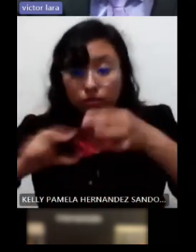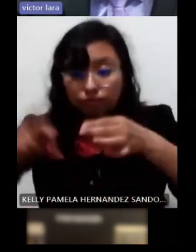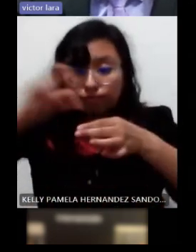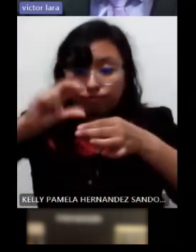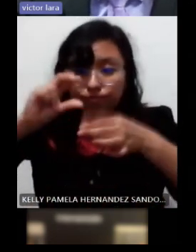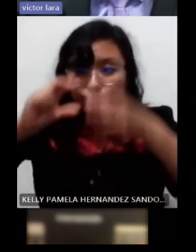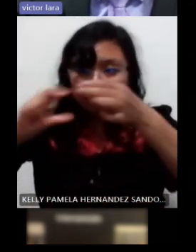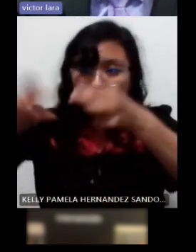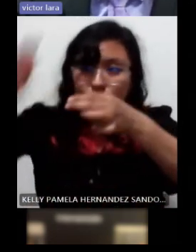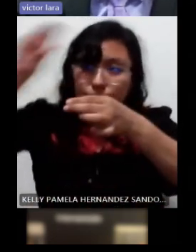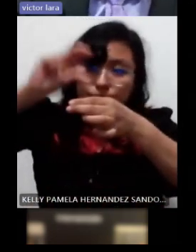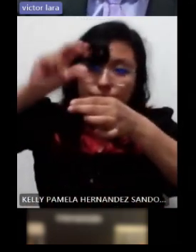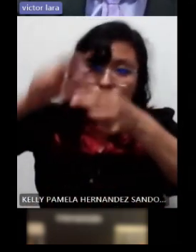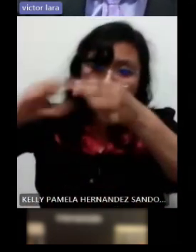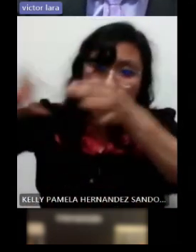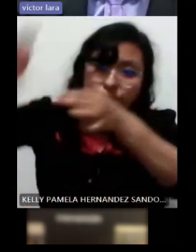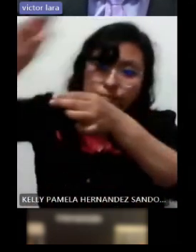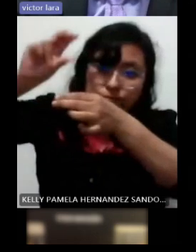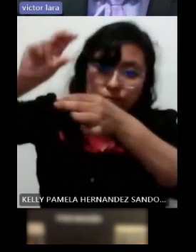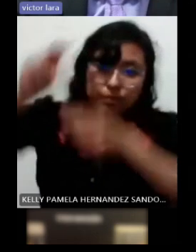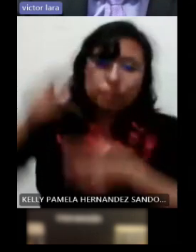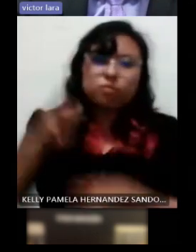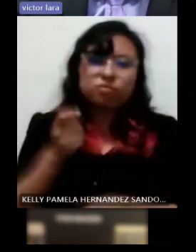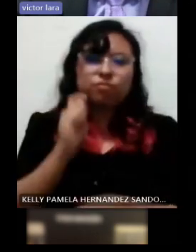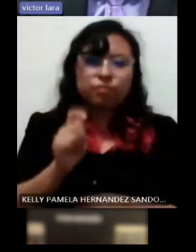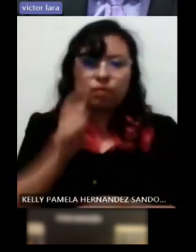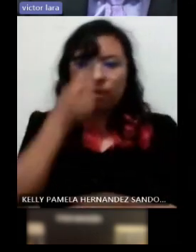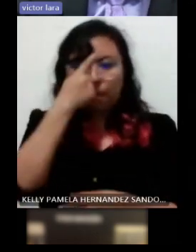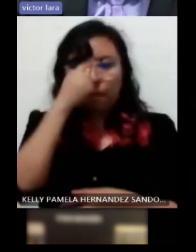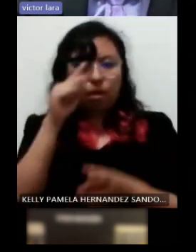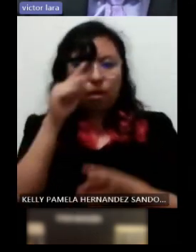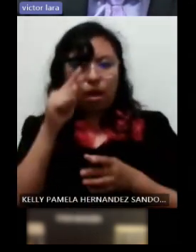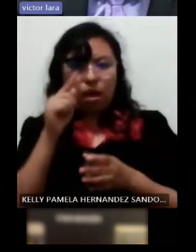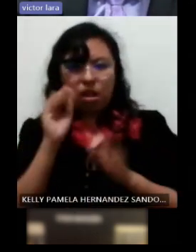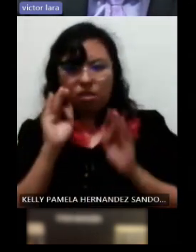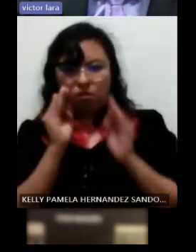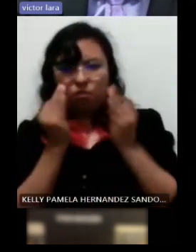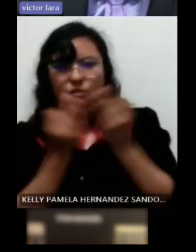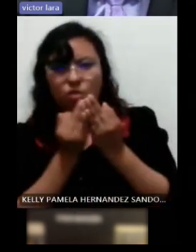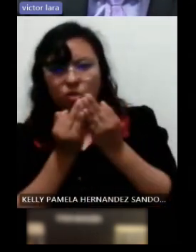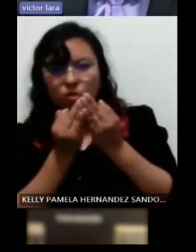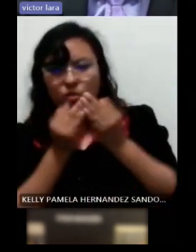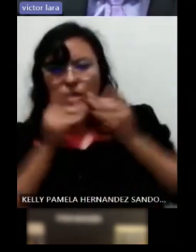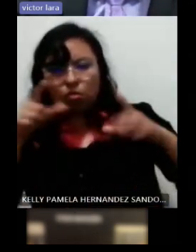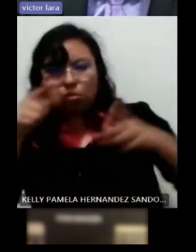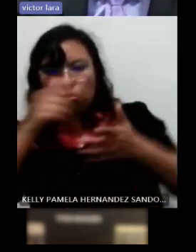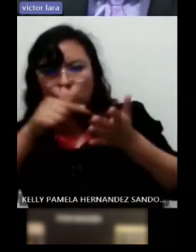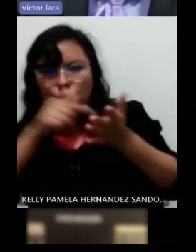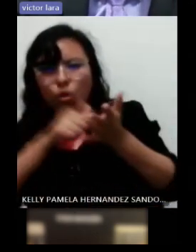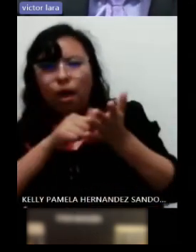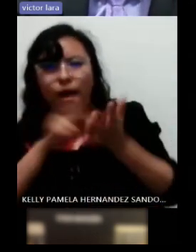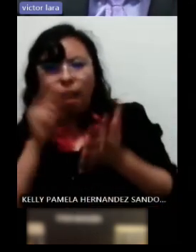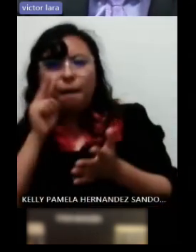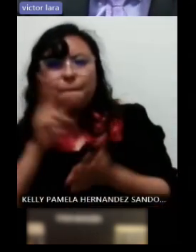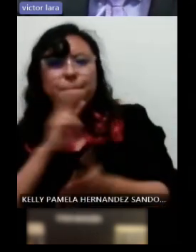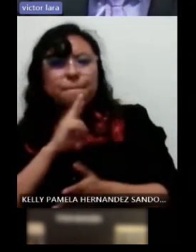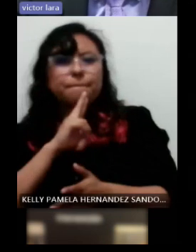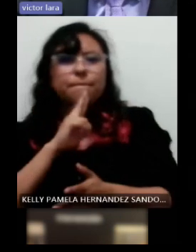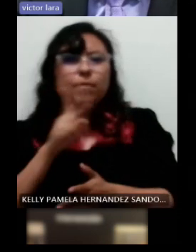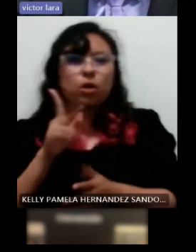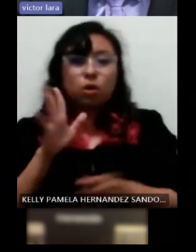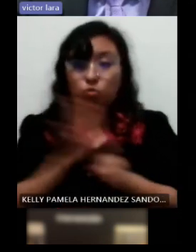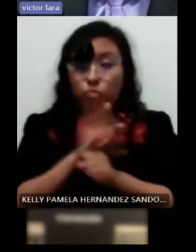esto me ayuda para algo que se llama relación espacial porque no todas las visiones son en segunda